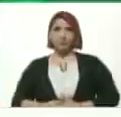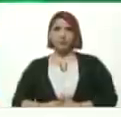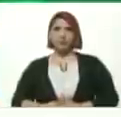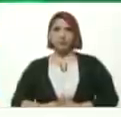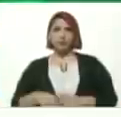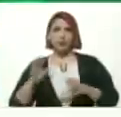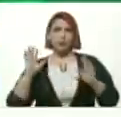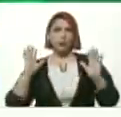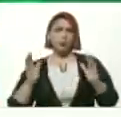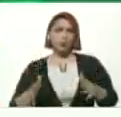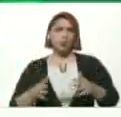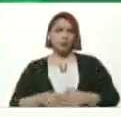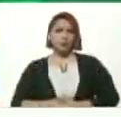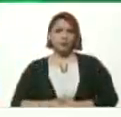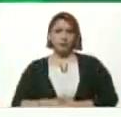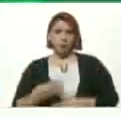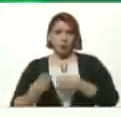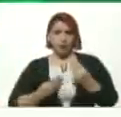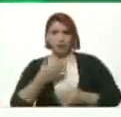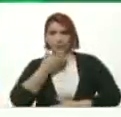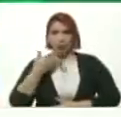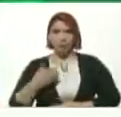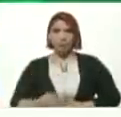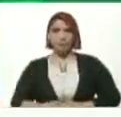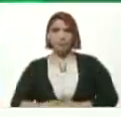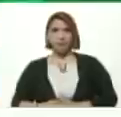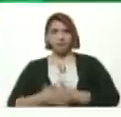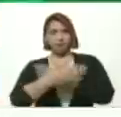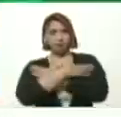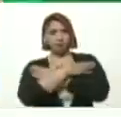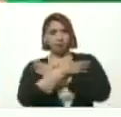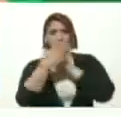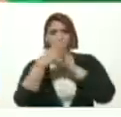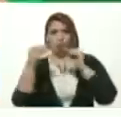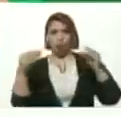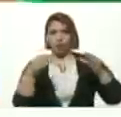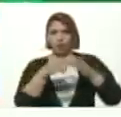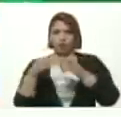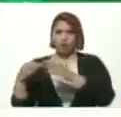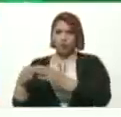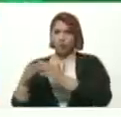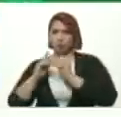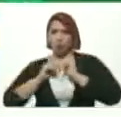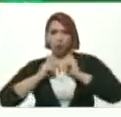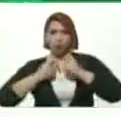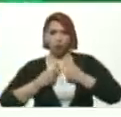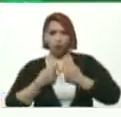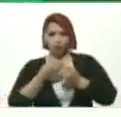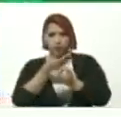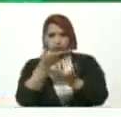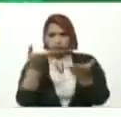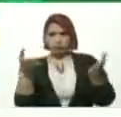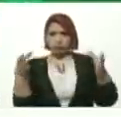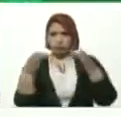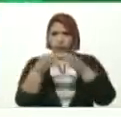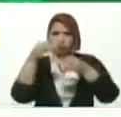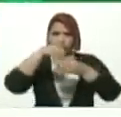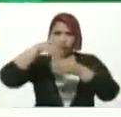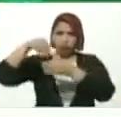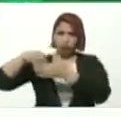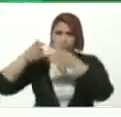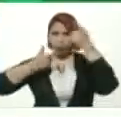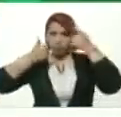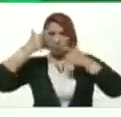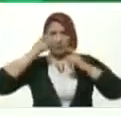Lo hace mucho mejor Felicito a todo este equipo Aristobulistas Chavistas